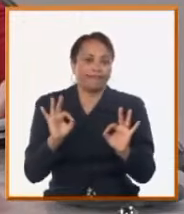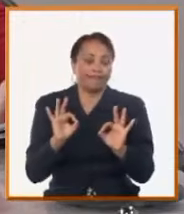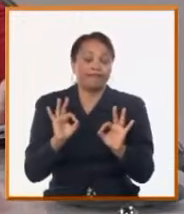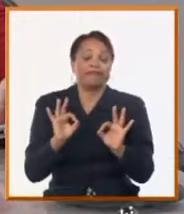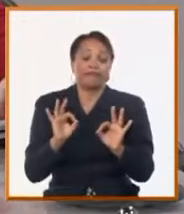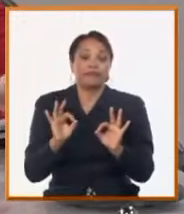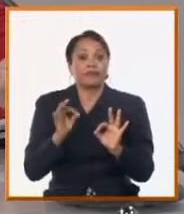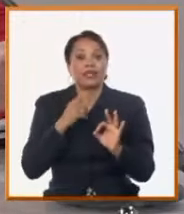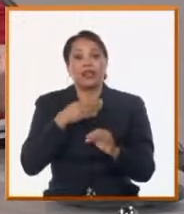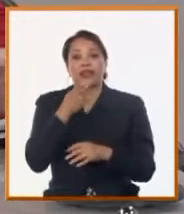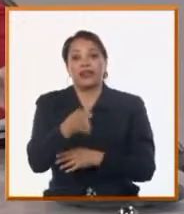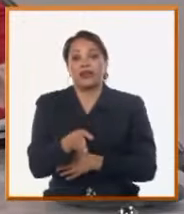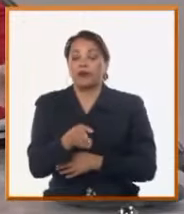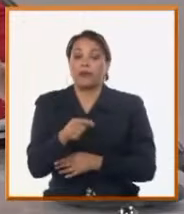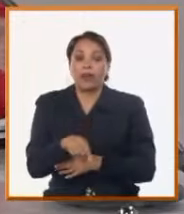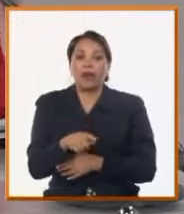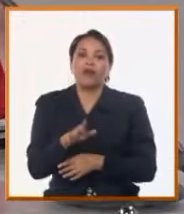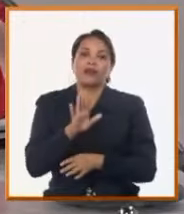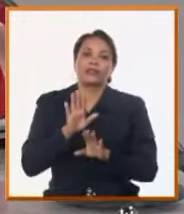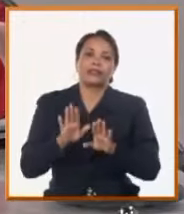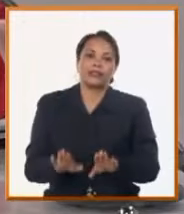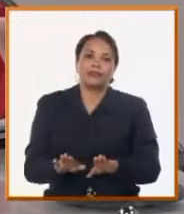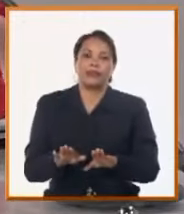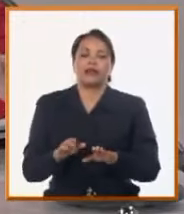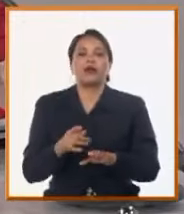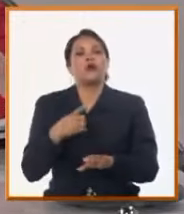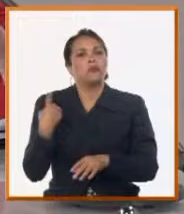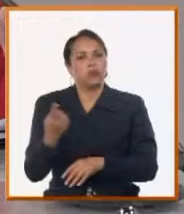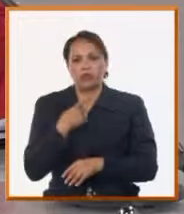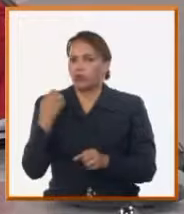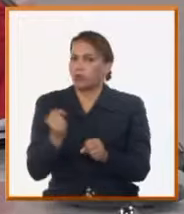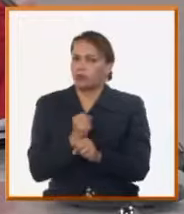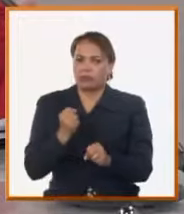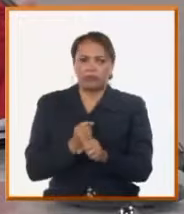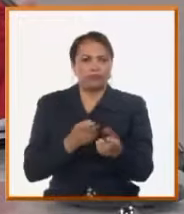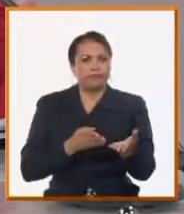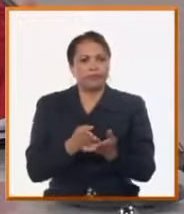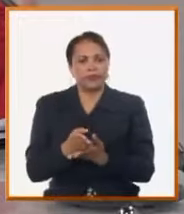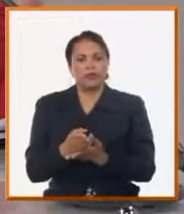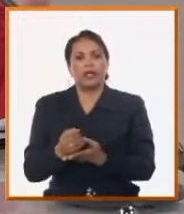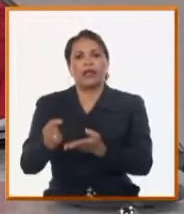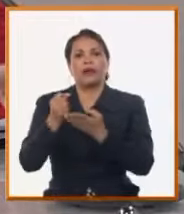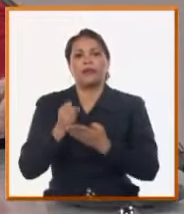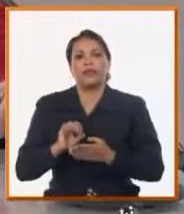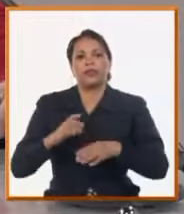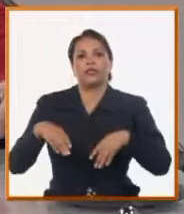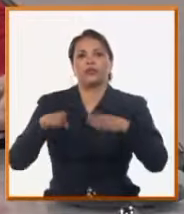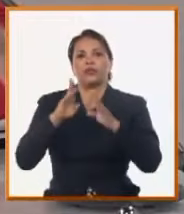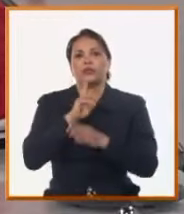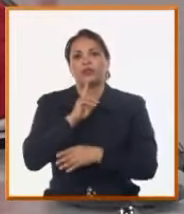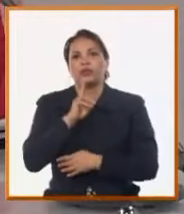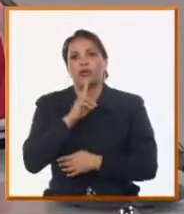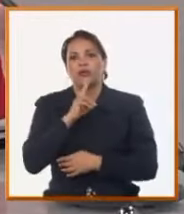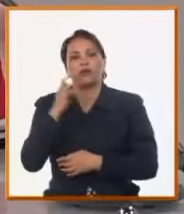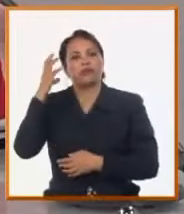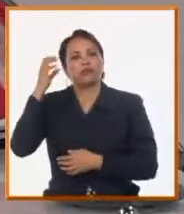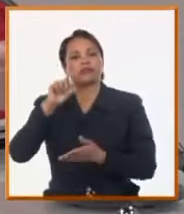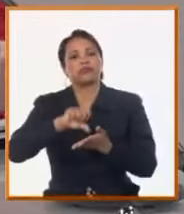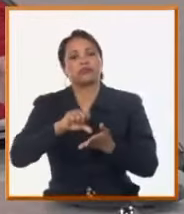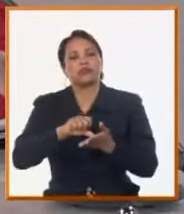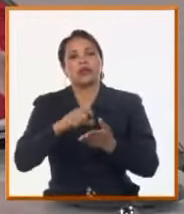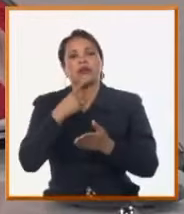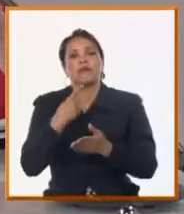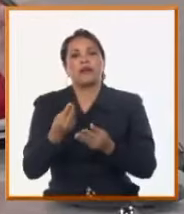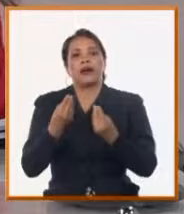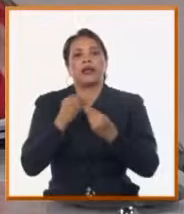lugares. Hemos hecho toda la gestión y seguimos, tenemos todo el apoyo del Instituto de Recursos Hidráulicos y del gobierno central para tratar de